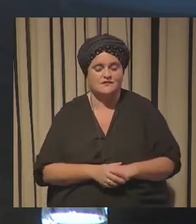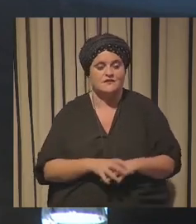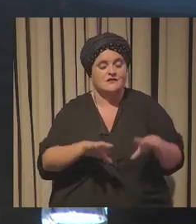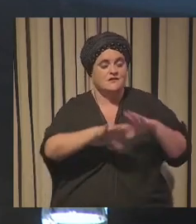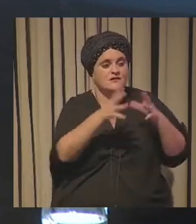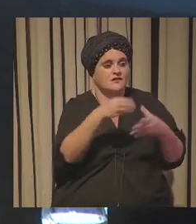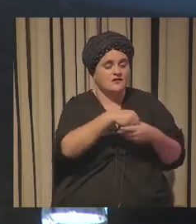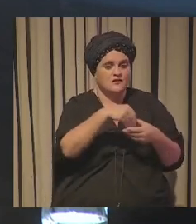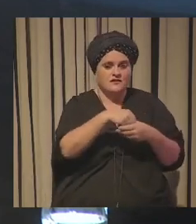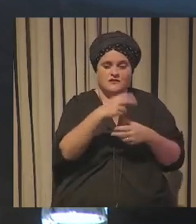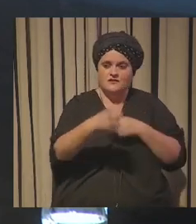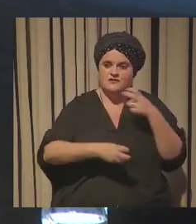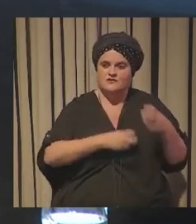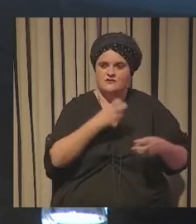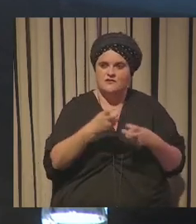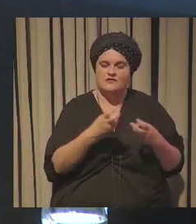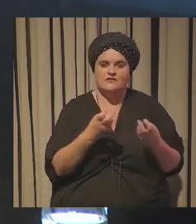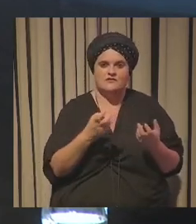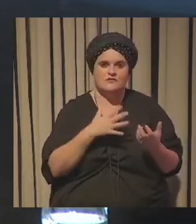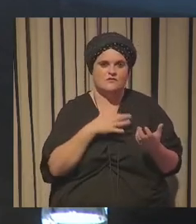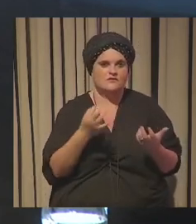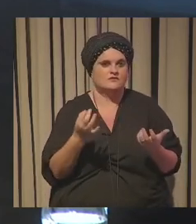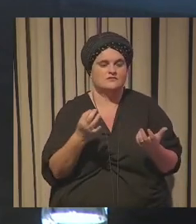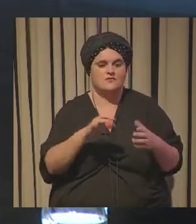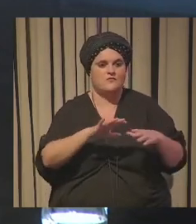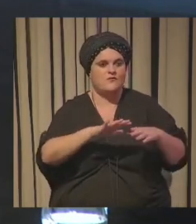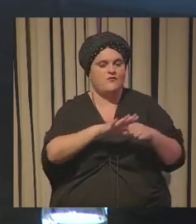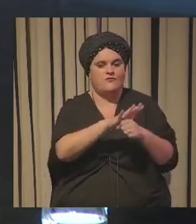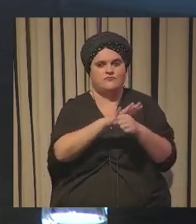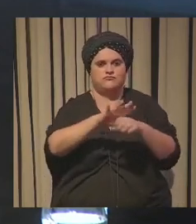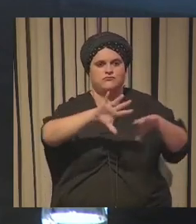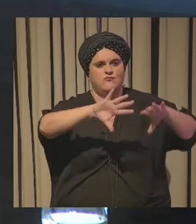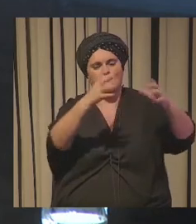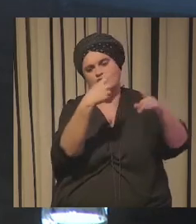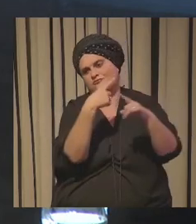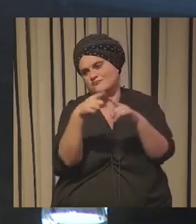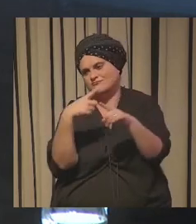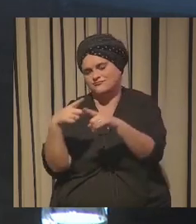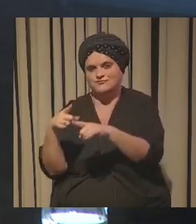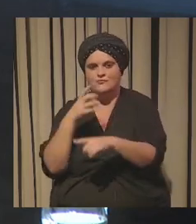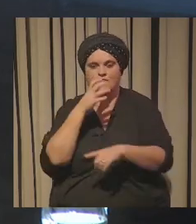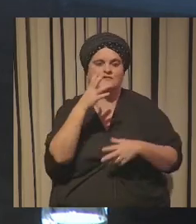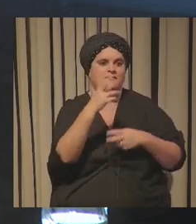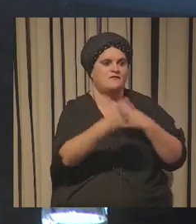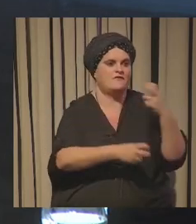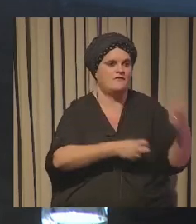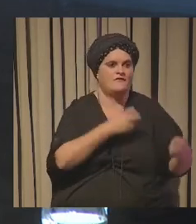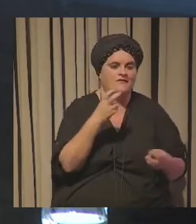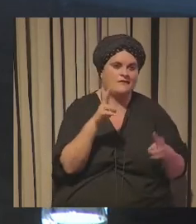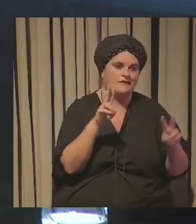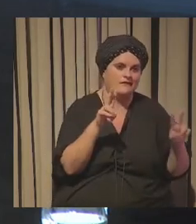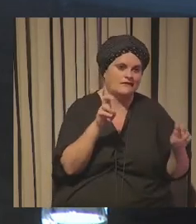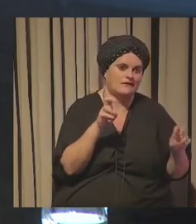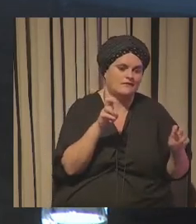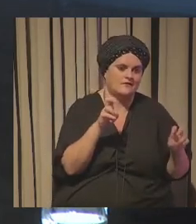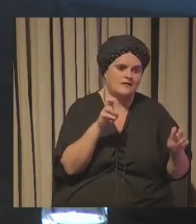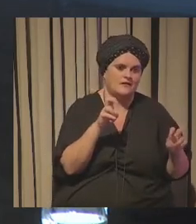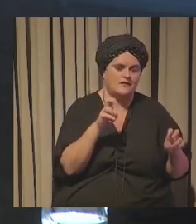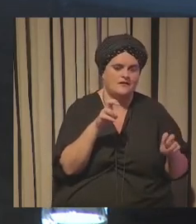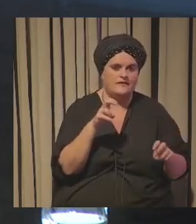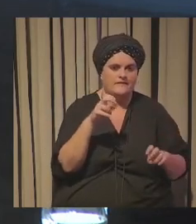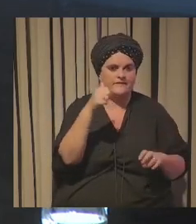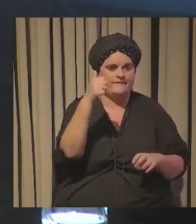la innovación se puede llevar a tantos planos diferentes puedes innovar en cuanto al género